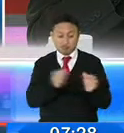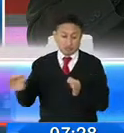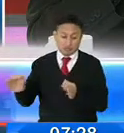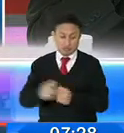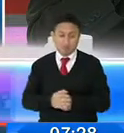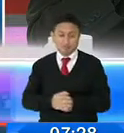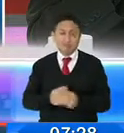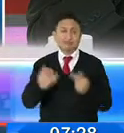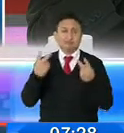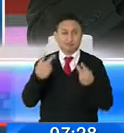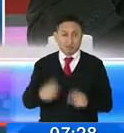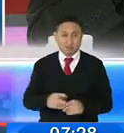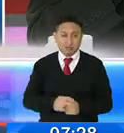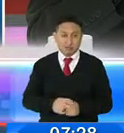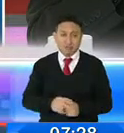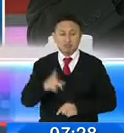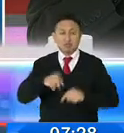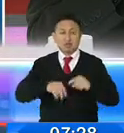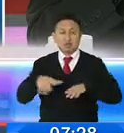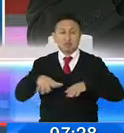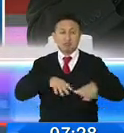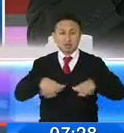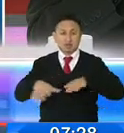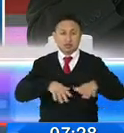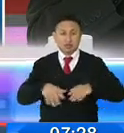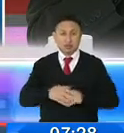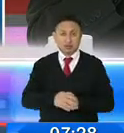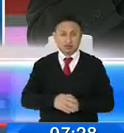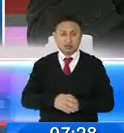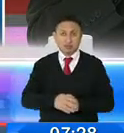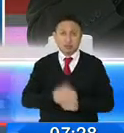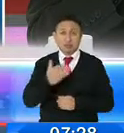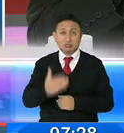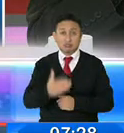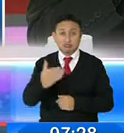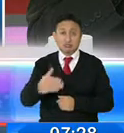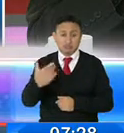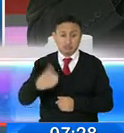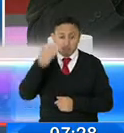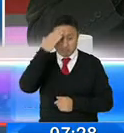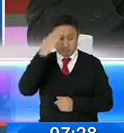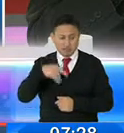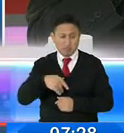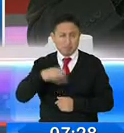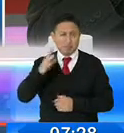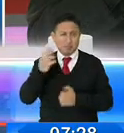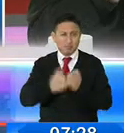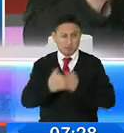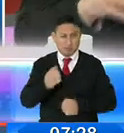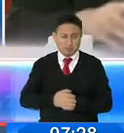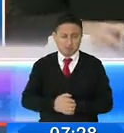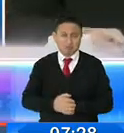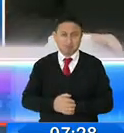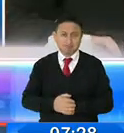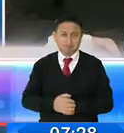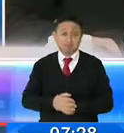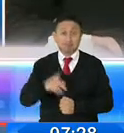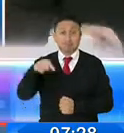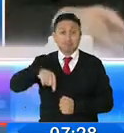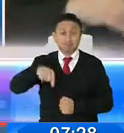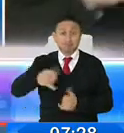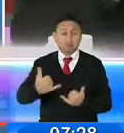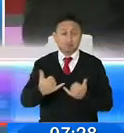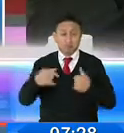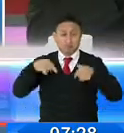se estableció ciertas actividades que han sido, en su momento se determinó, eran las más afectadas. Aquellas, pues también han sido